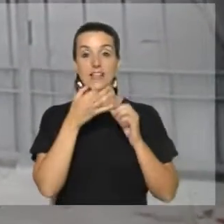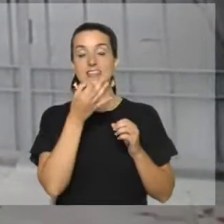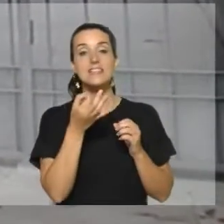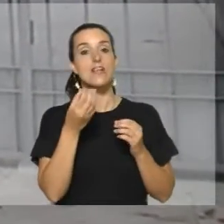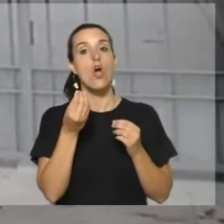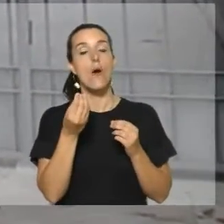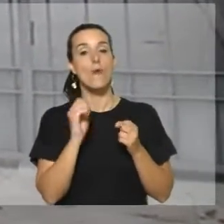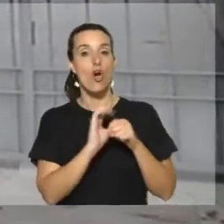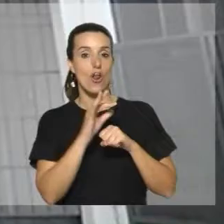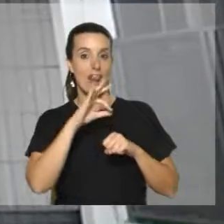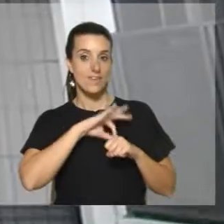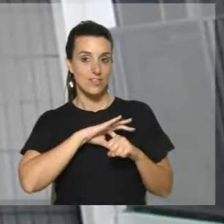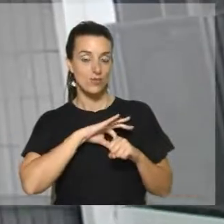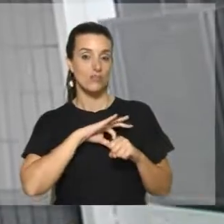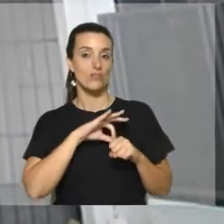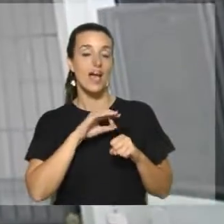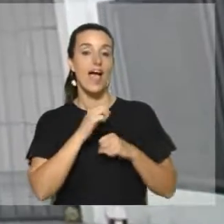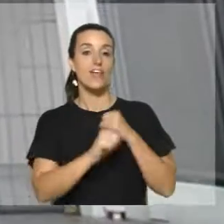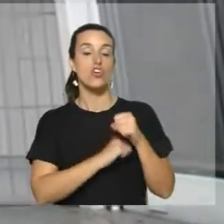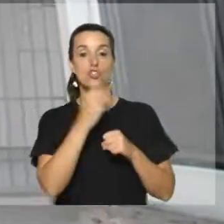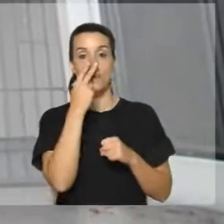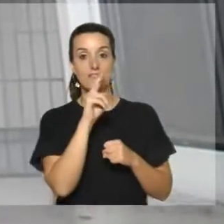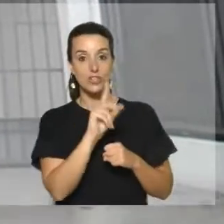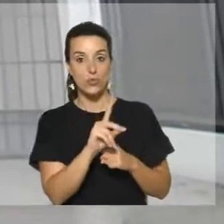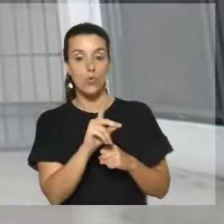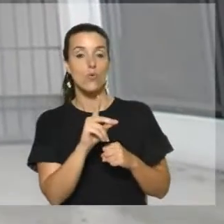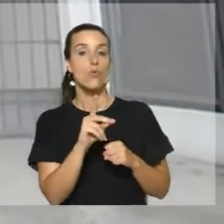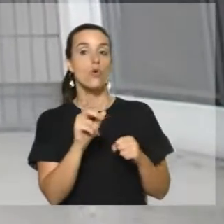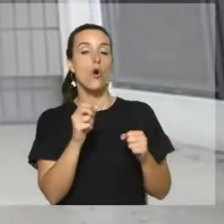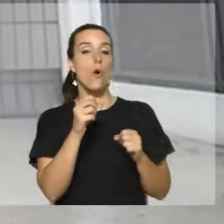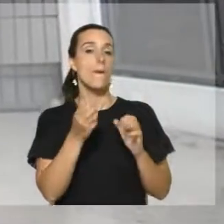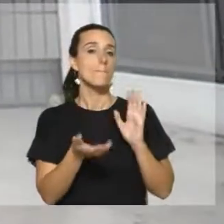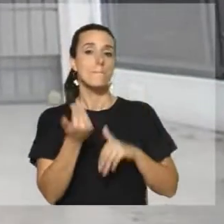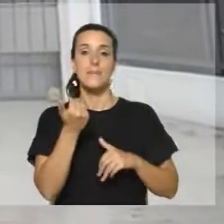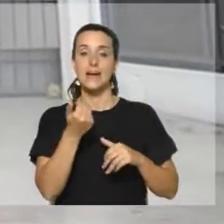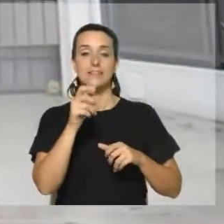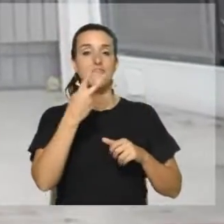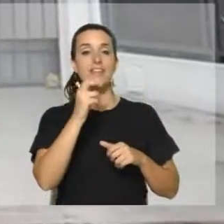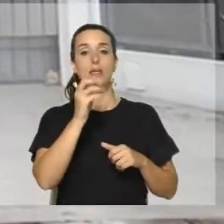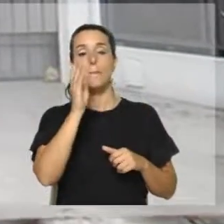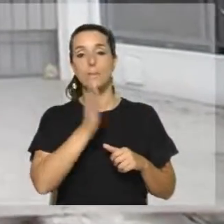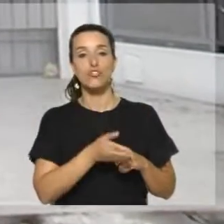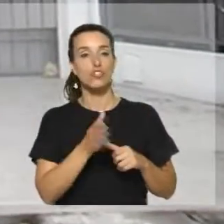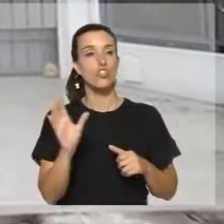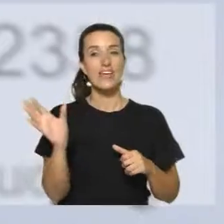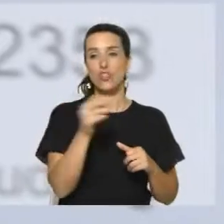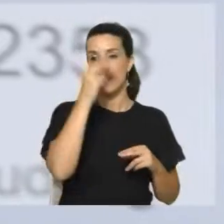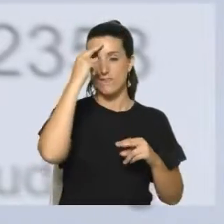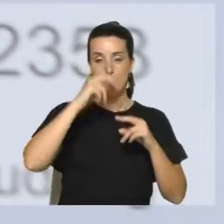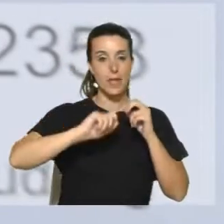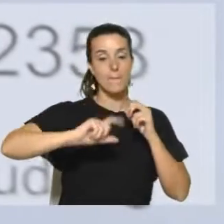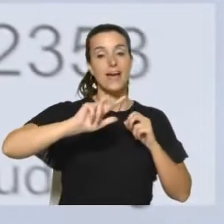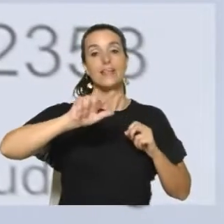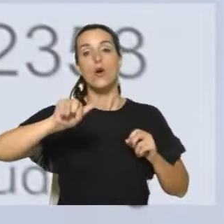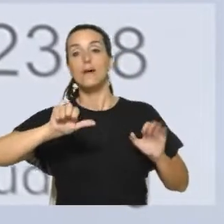impacto de la pandemia de COVID-19 en el año 2021 generó un exceso de mortalidad de 20% por todas las causas y de 3